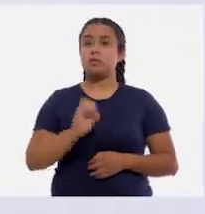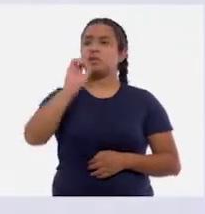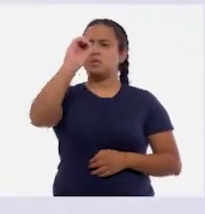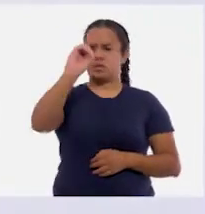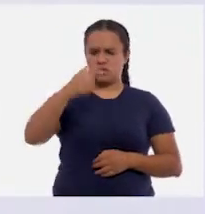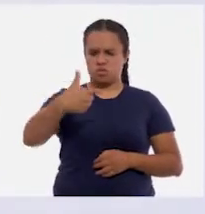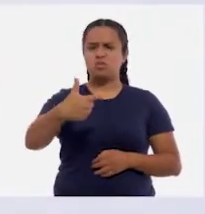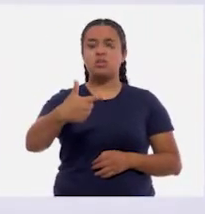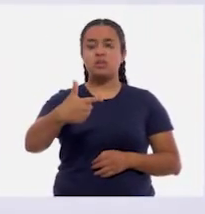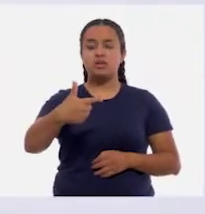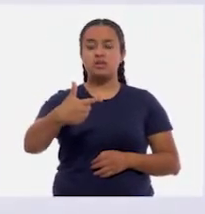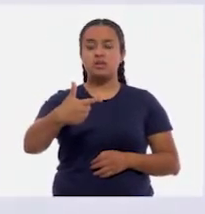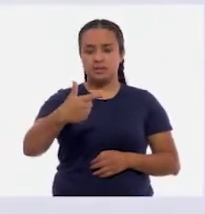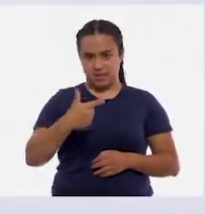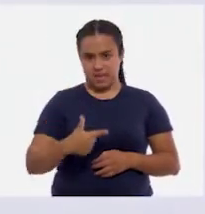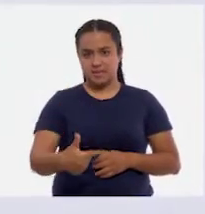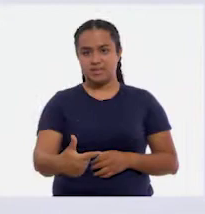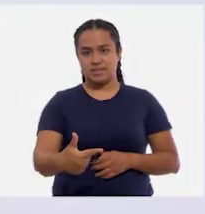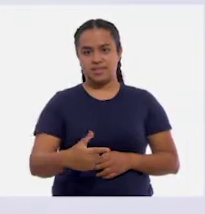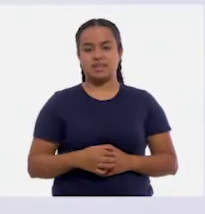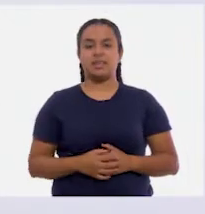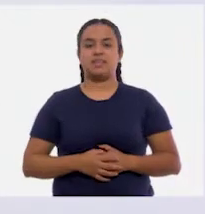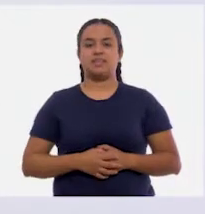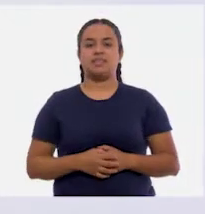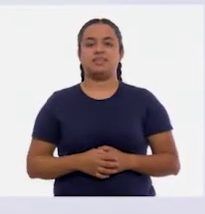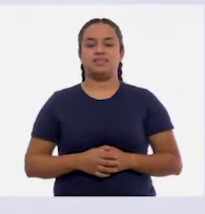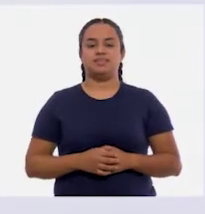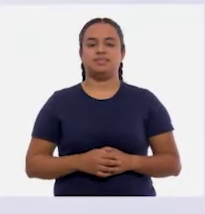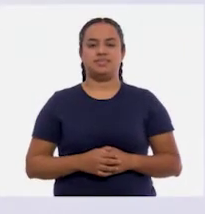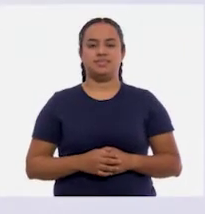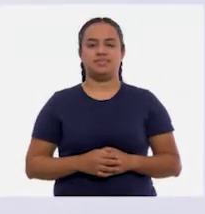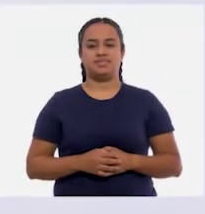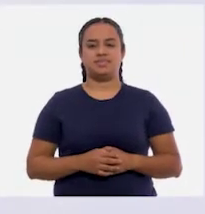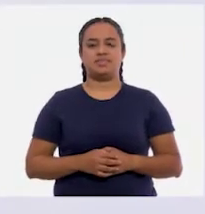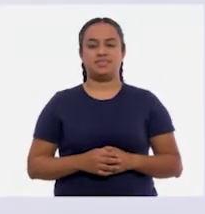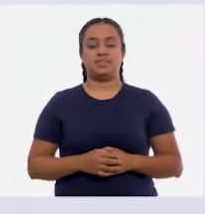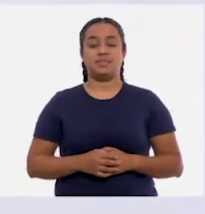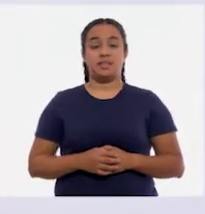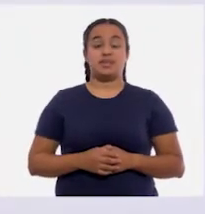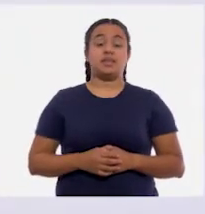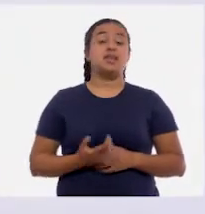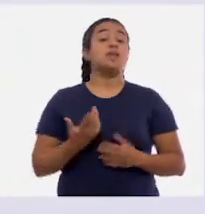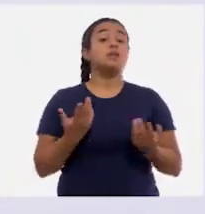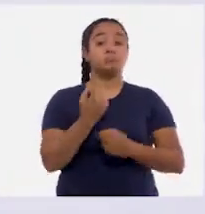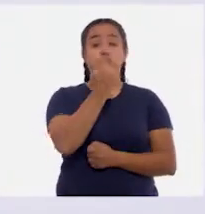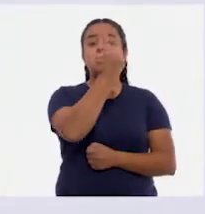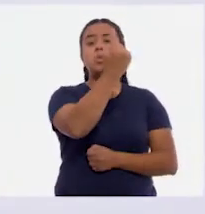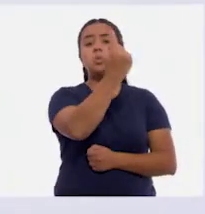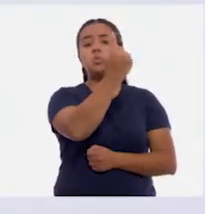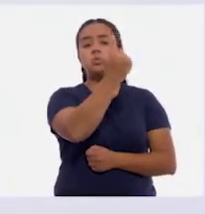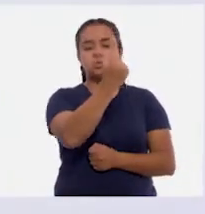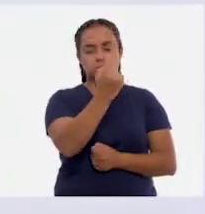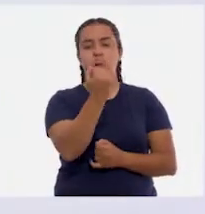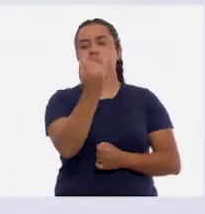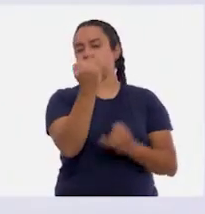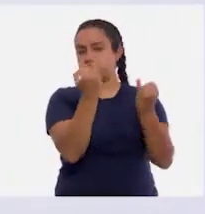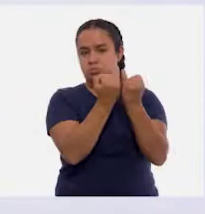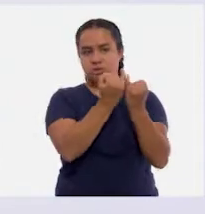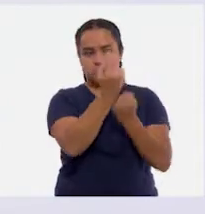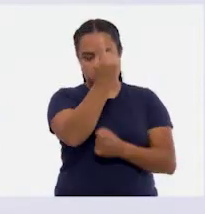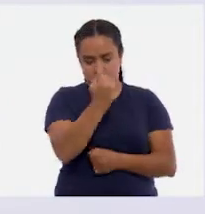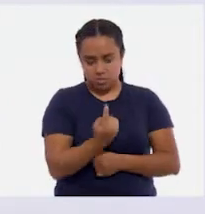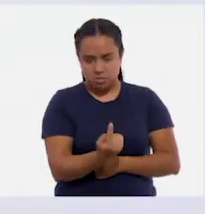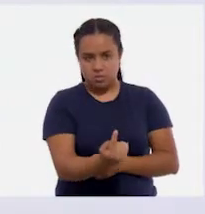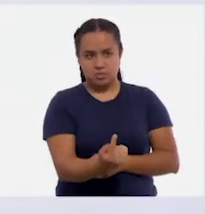con esta decena? Cero y siete, siete. Se baja el siete, o lo pongo el siete, ¿y qué pasa con el uno? El uno, pobre, solito,